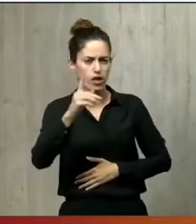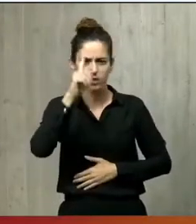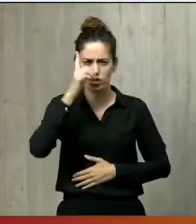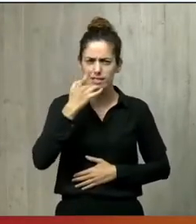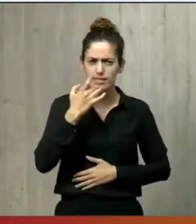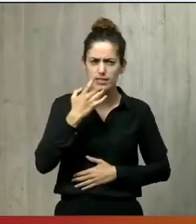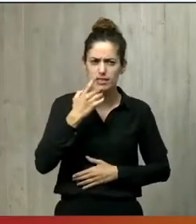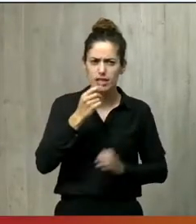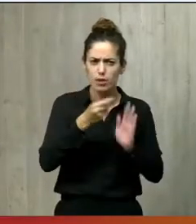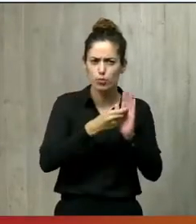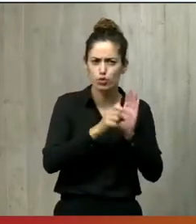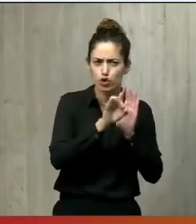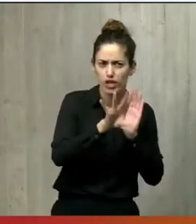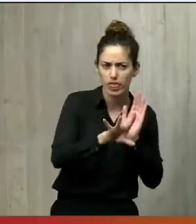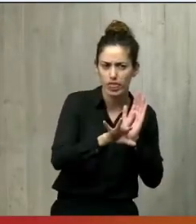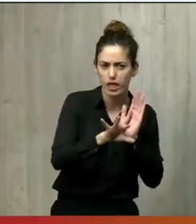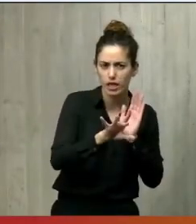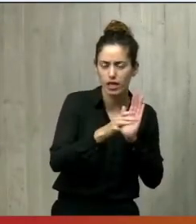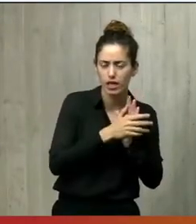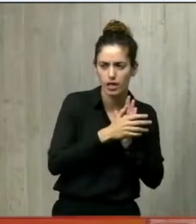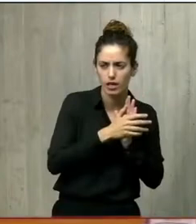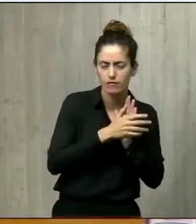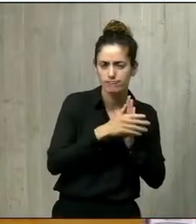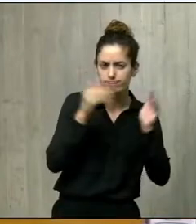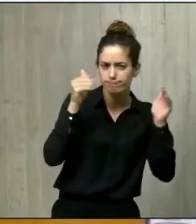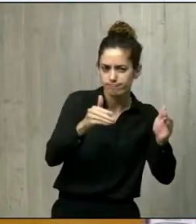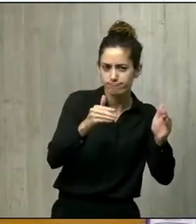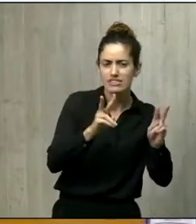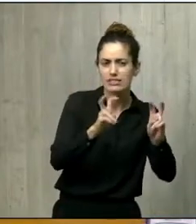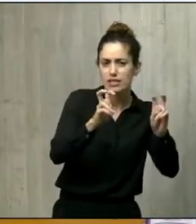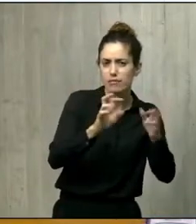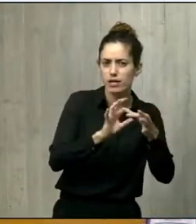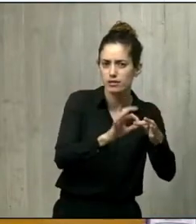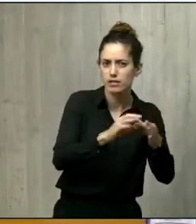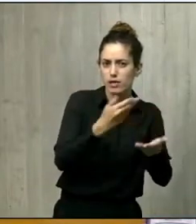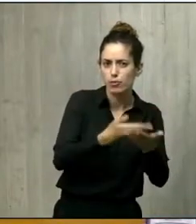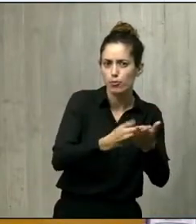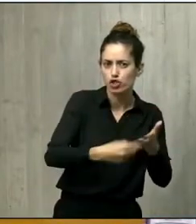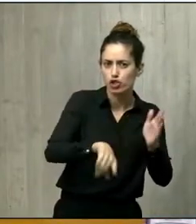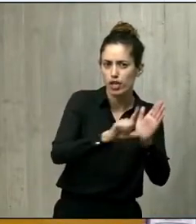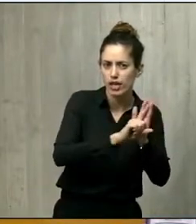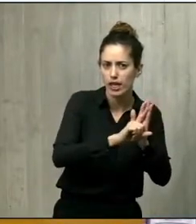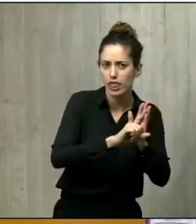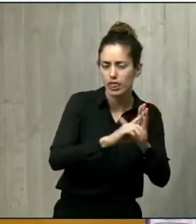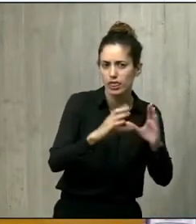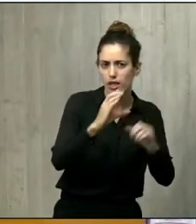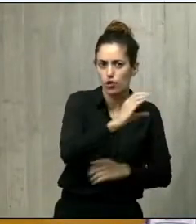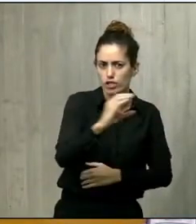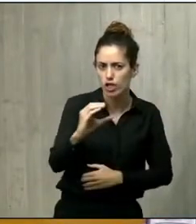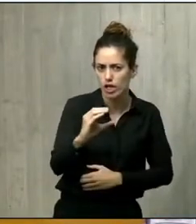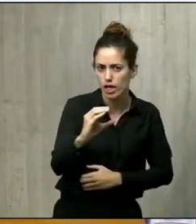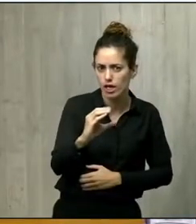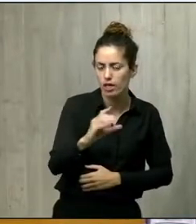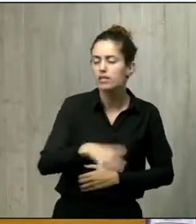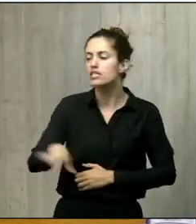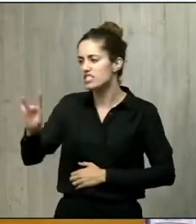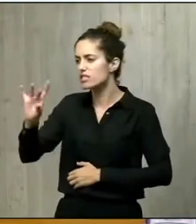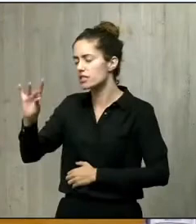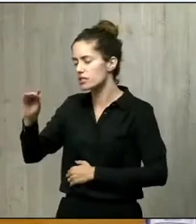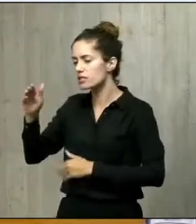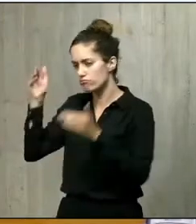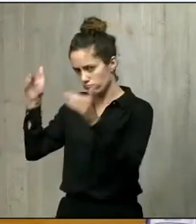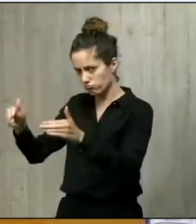¿El punto 15 se ha tratado en relación con una proposición de ley de coalición canaria? Sí, sí se trató,